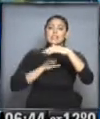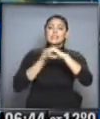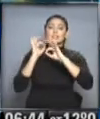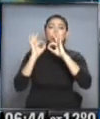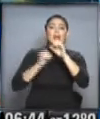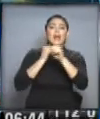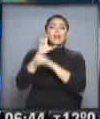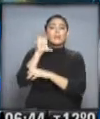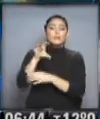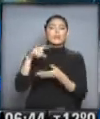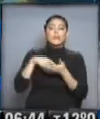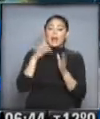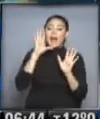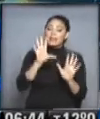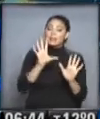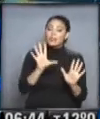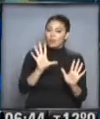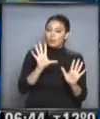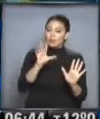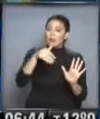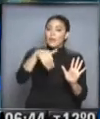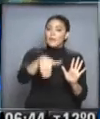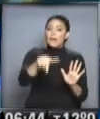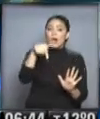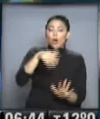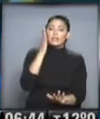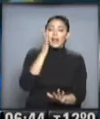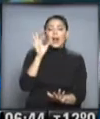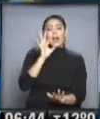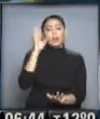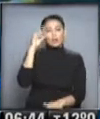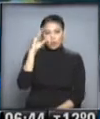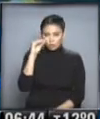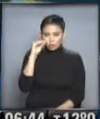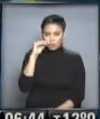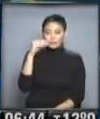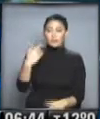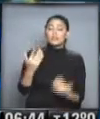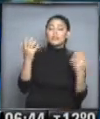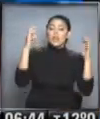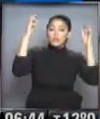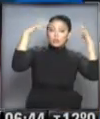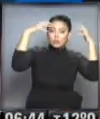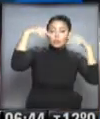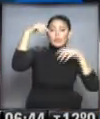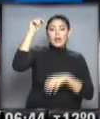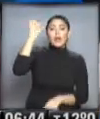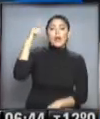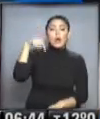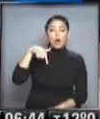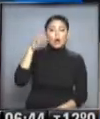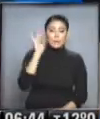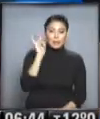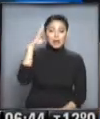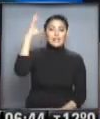sur de la provincia de Buenos Aires pero atención, que va a llegar recién a partir de esta tarde o noche. Por lo tanto, las lluvias las tendremos que esperar hacia la noche de hoy